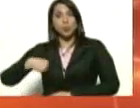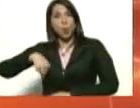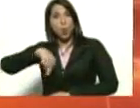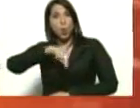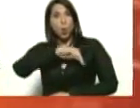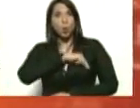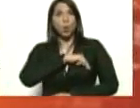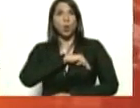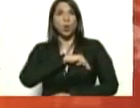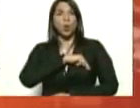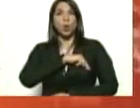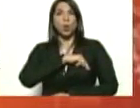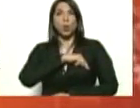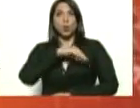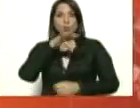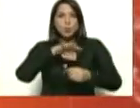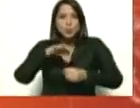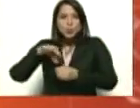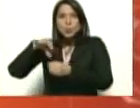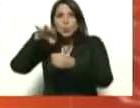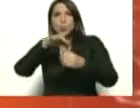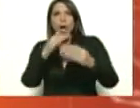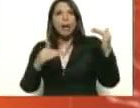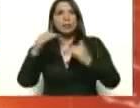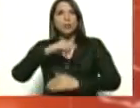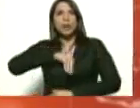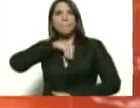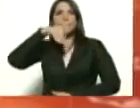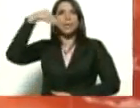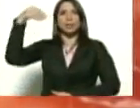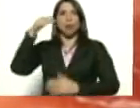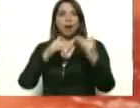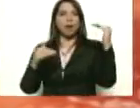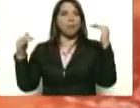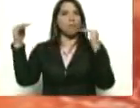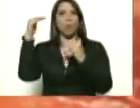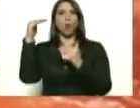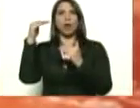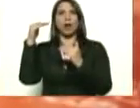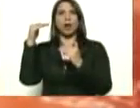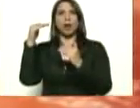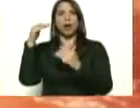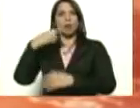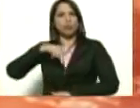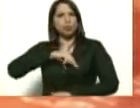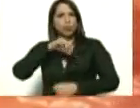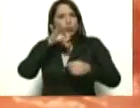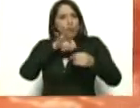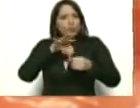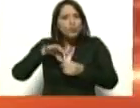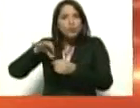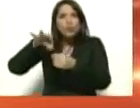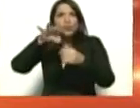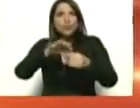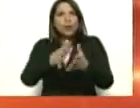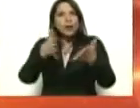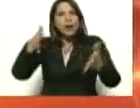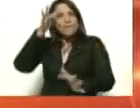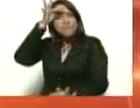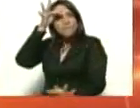Nosotros cultivamos esa altura espiritual, esa altura moral y la cultivamos de verdad con una gran fe